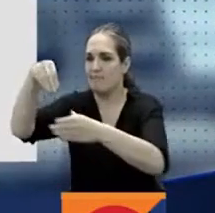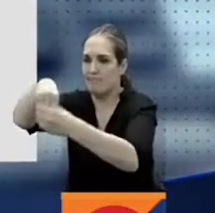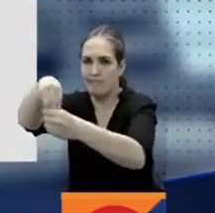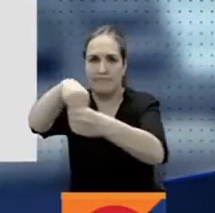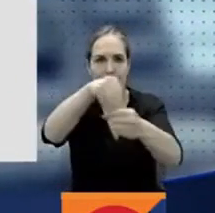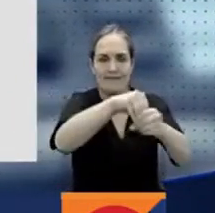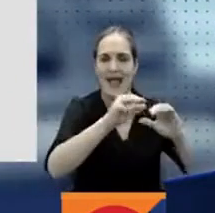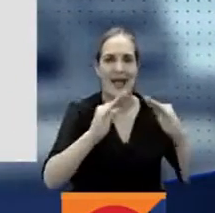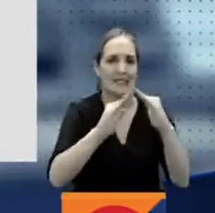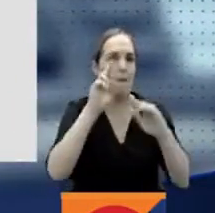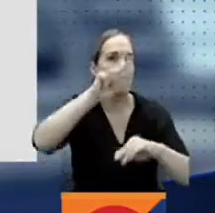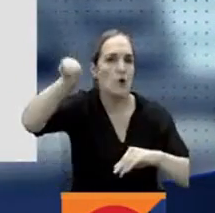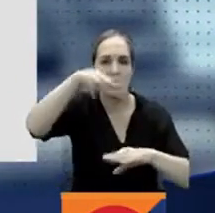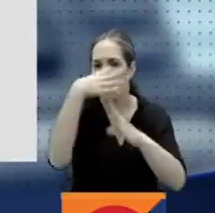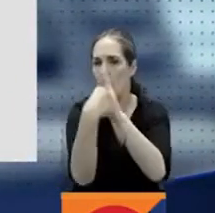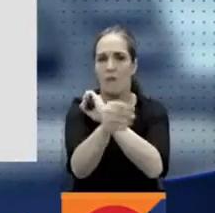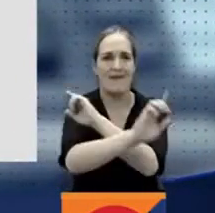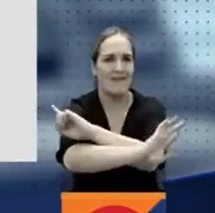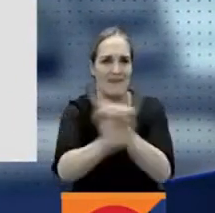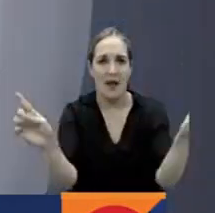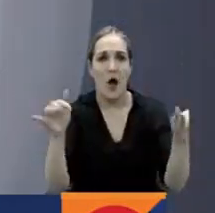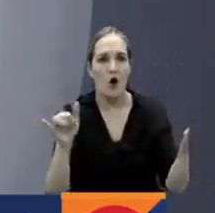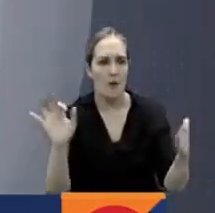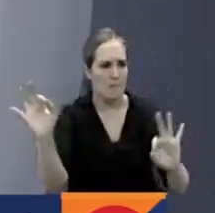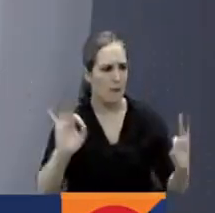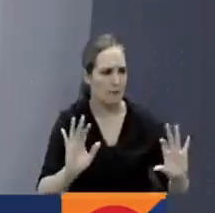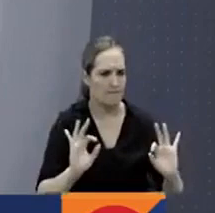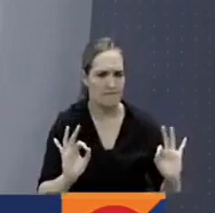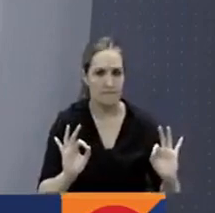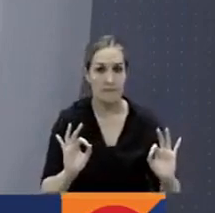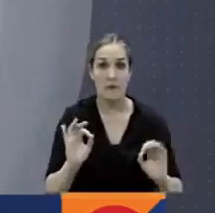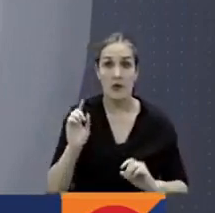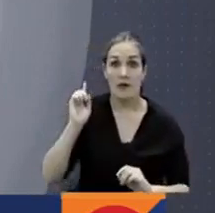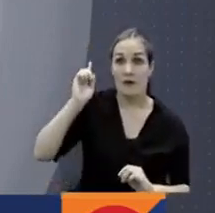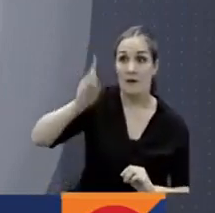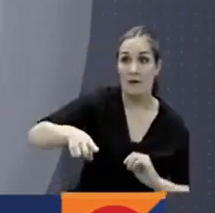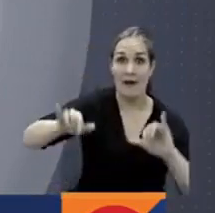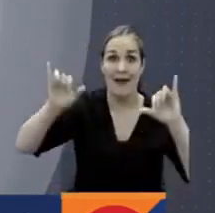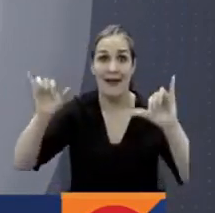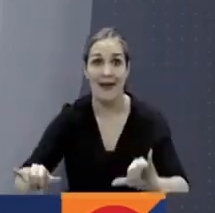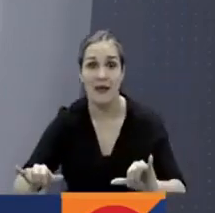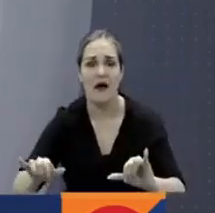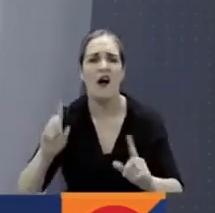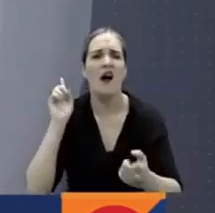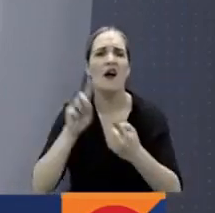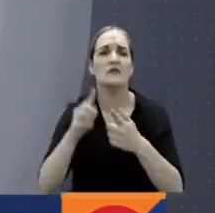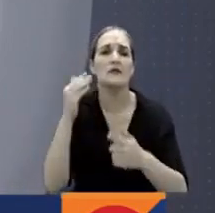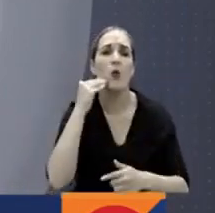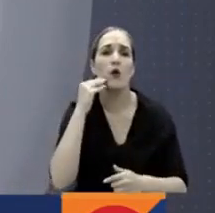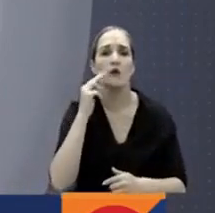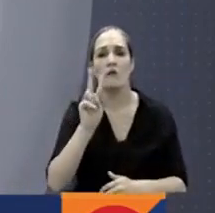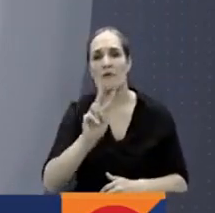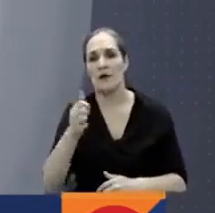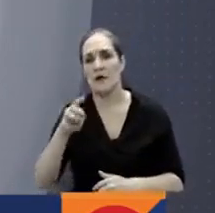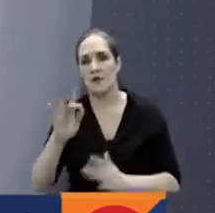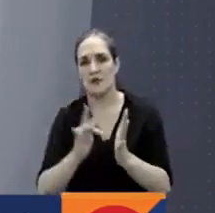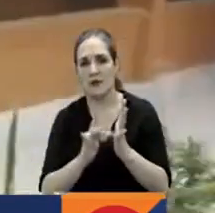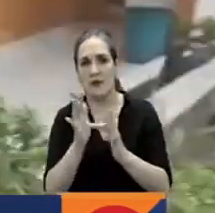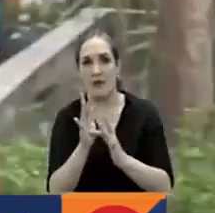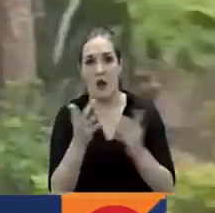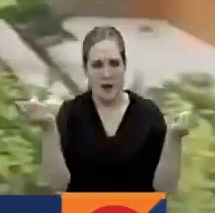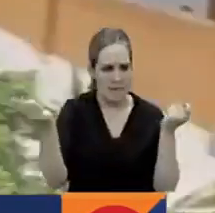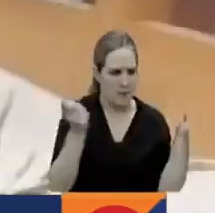restablecer el orden público dentro del municipio. El toque de queda regirá hasta el viernes 14 de abril mientras que las